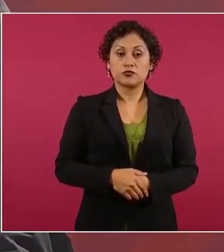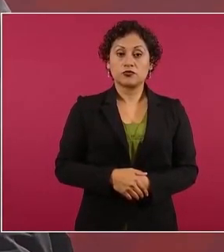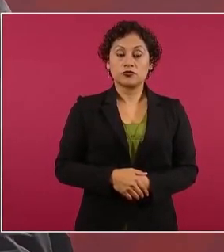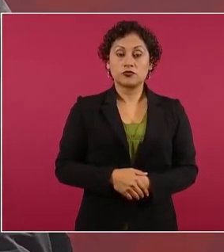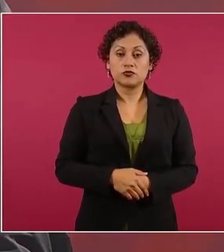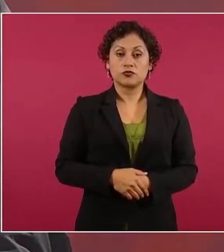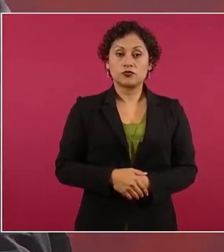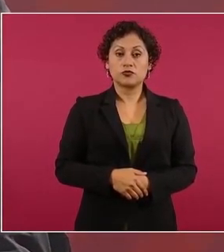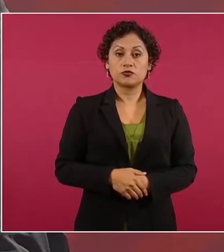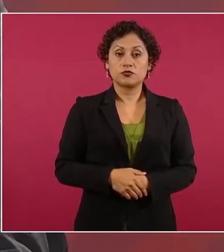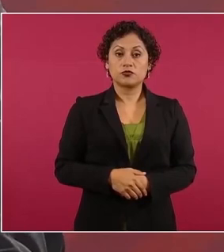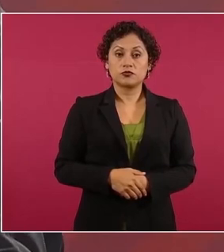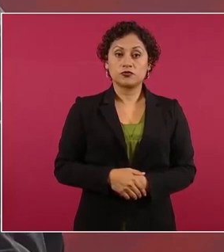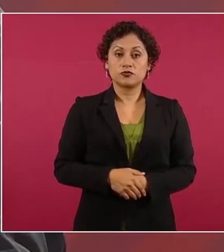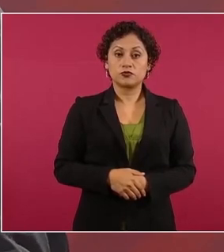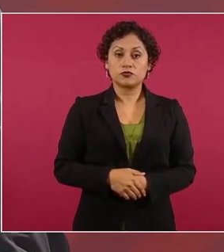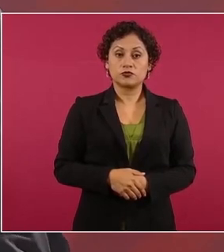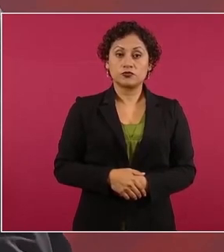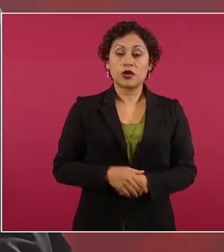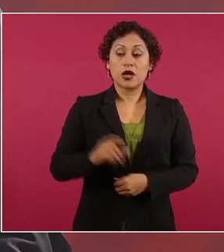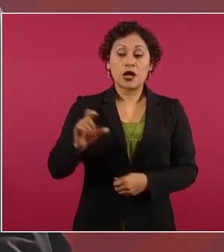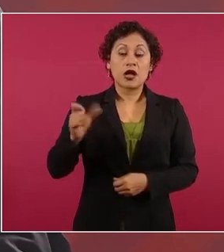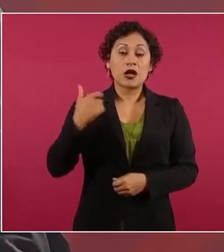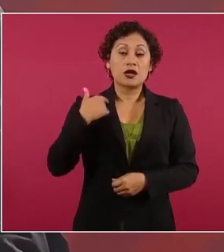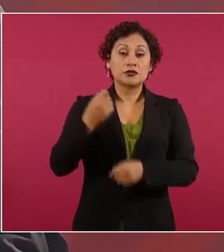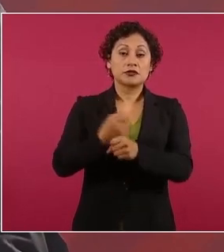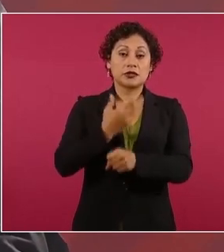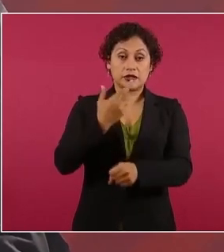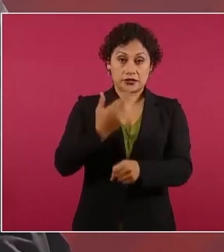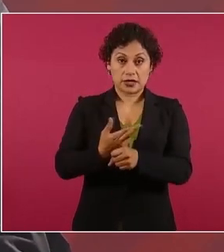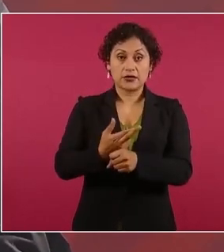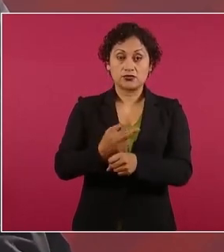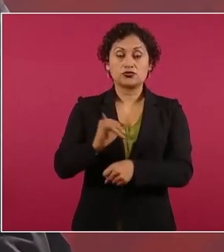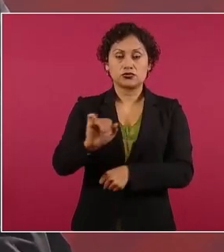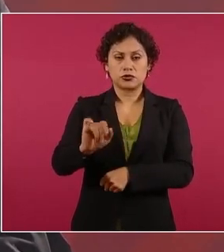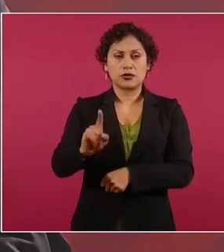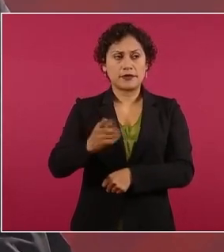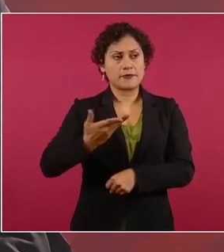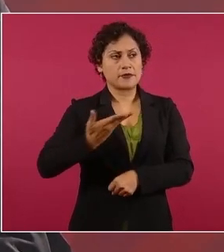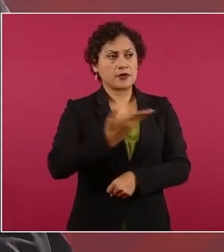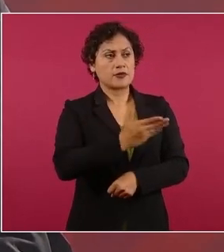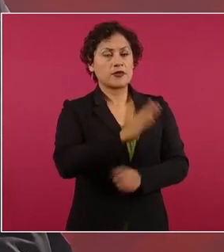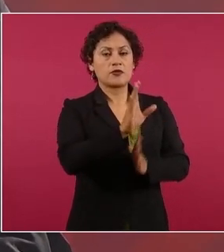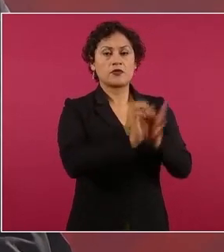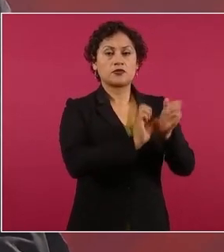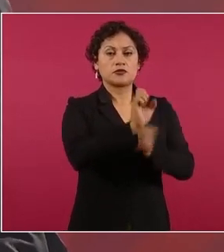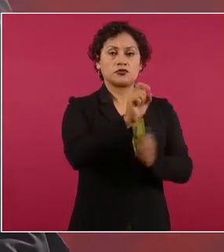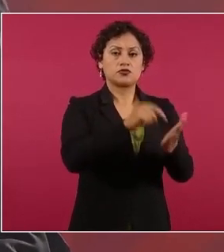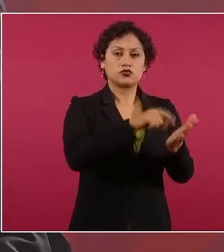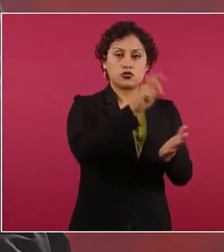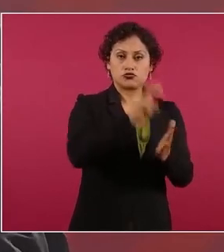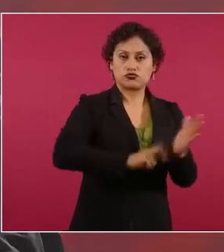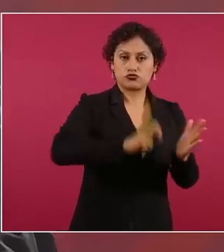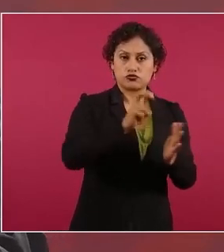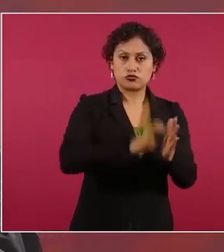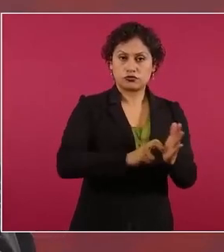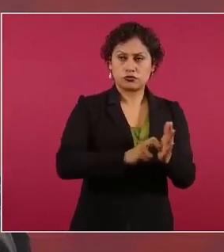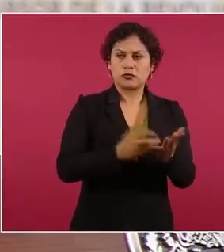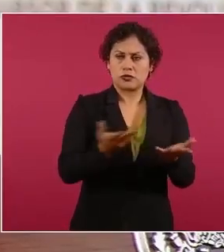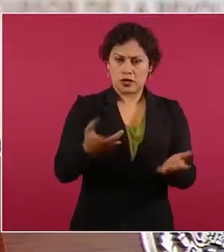estaban pidiendo que se reformara la Constitución aquí vimos